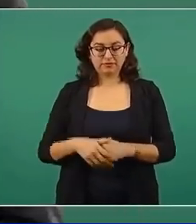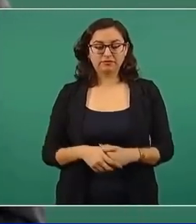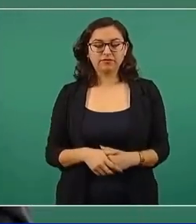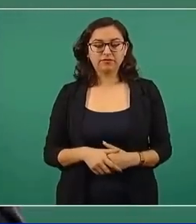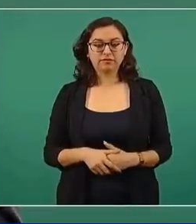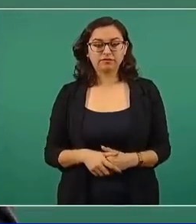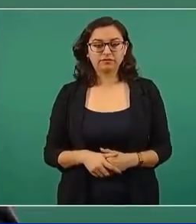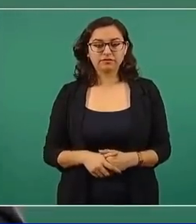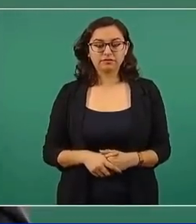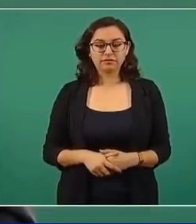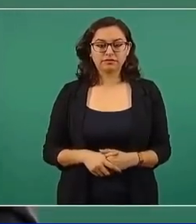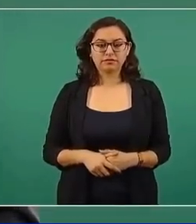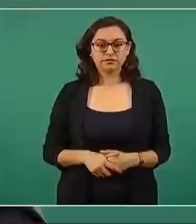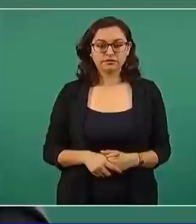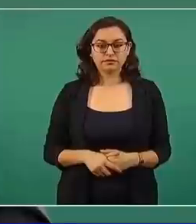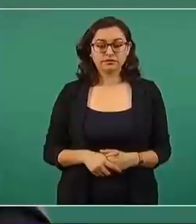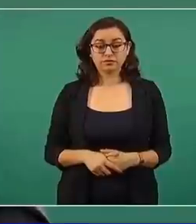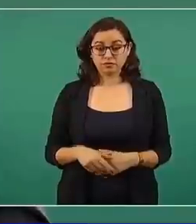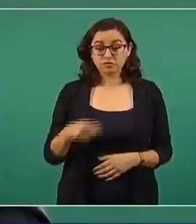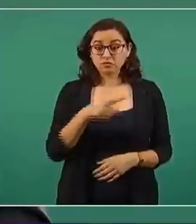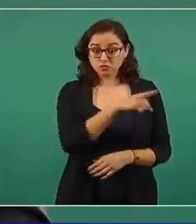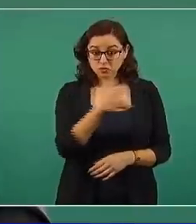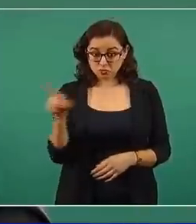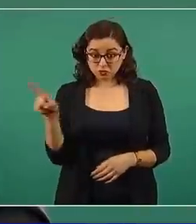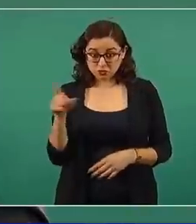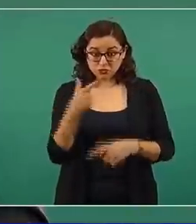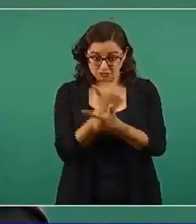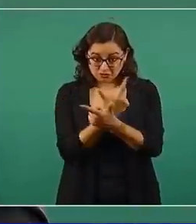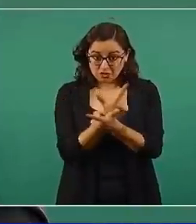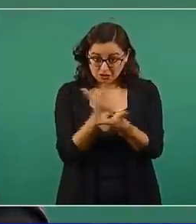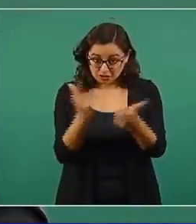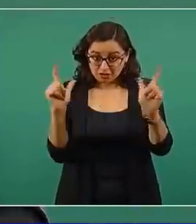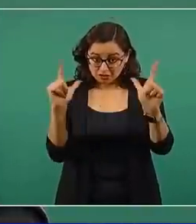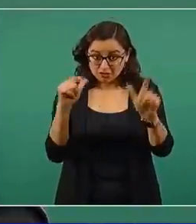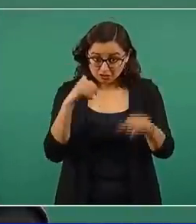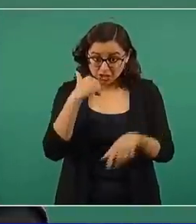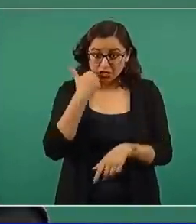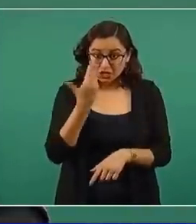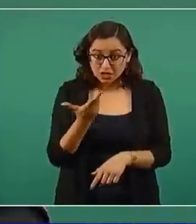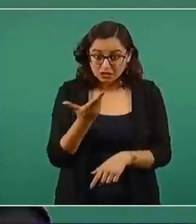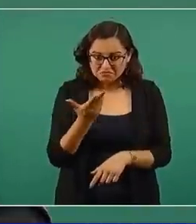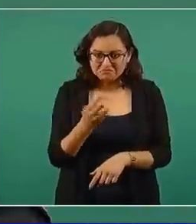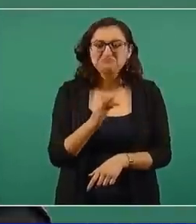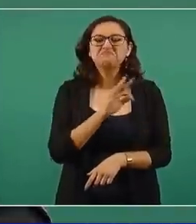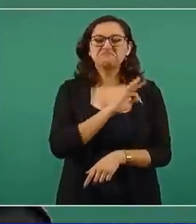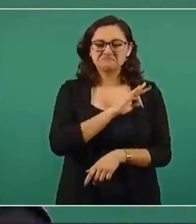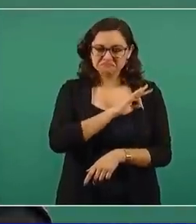quien quiera ser libre lo será.